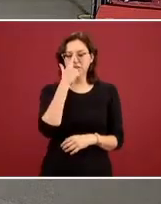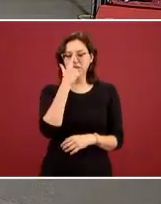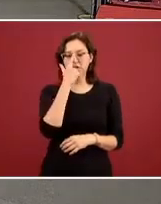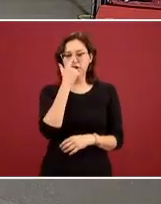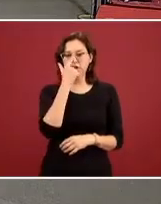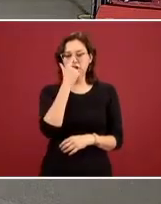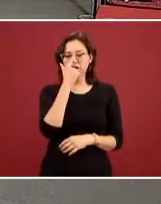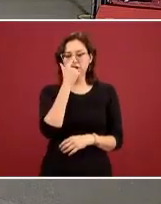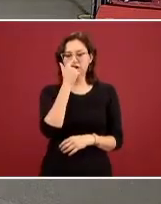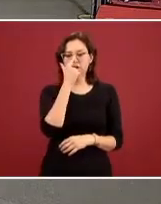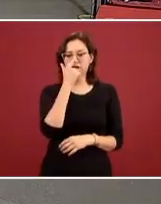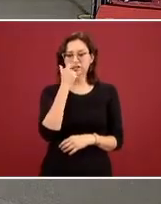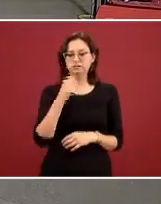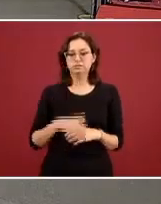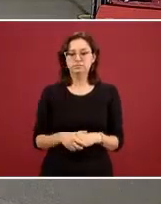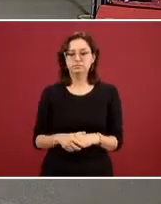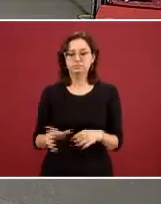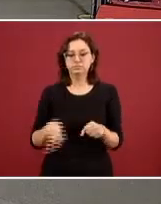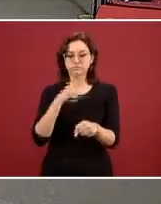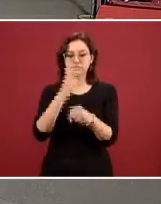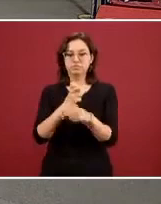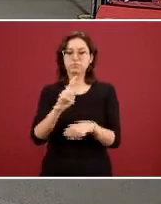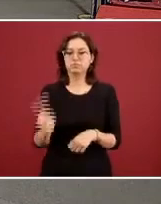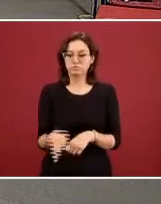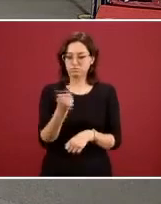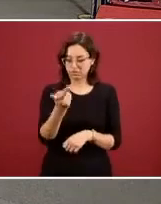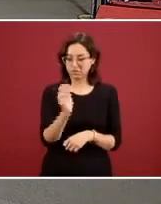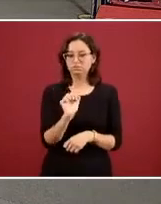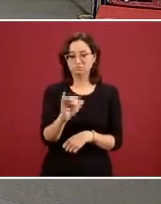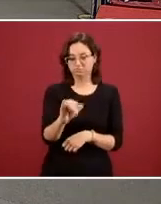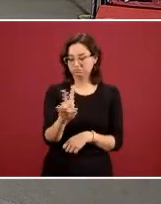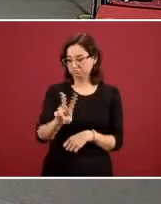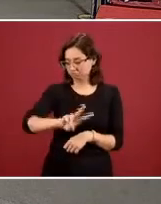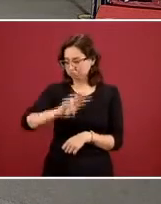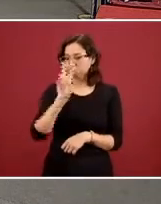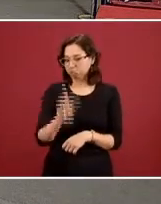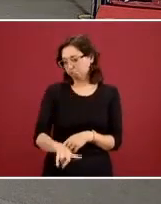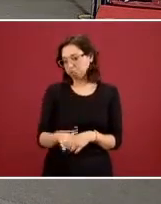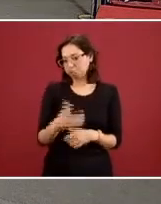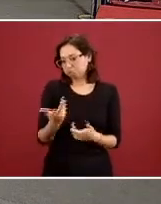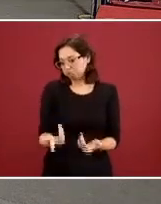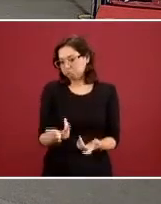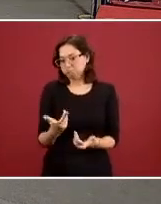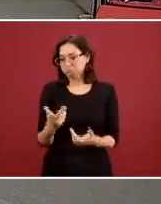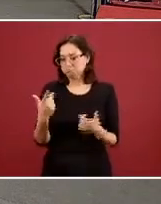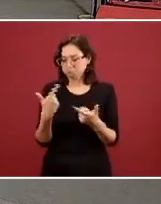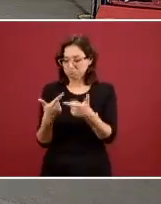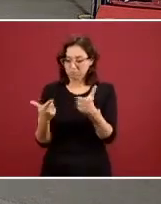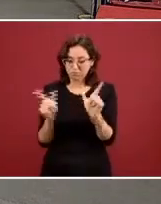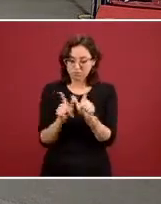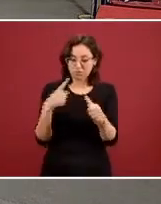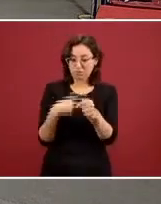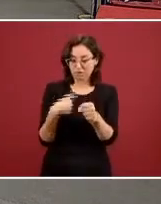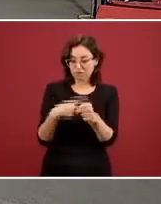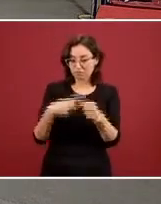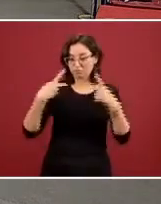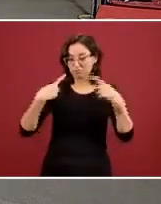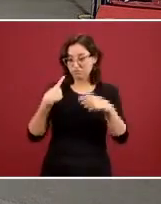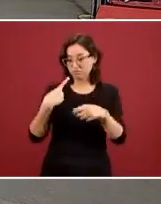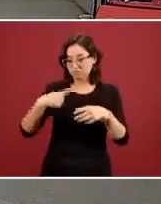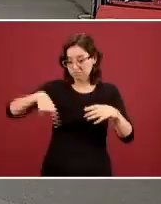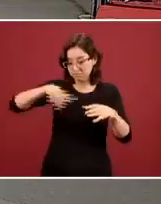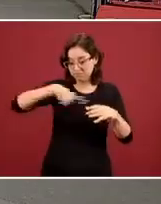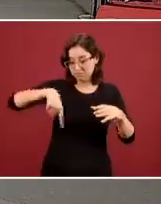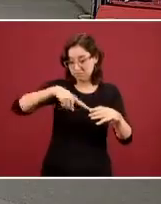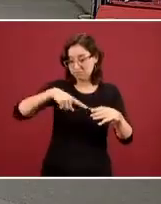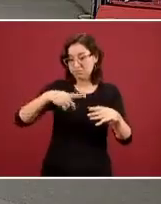en relación a la segunda pregunta si efectivamente lo que nos revela justo la tasa de letalidad es que las personas que